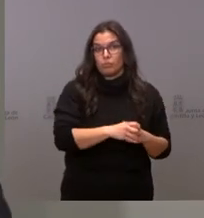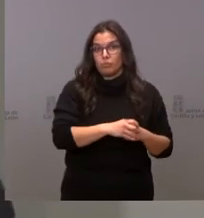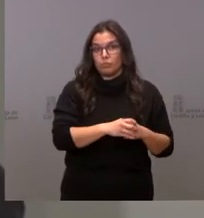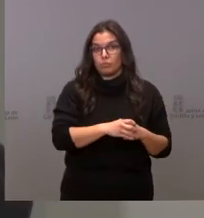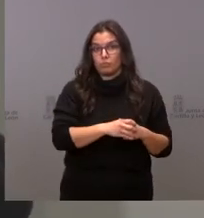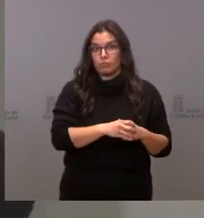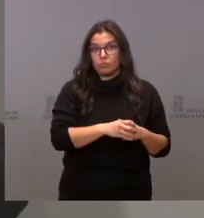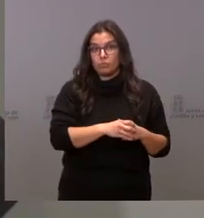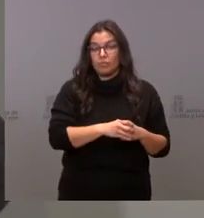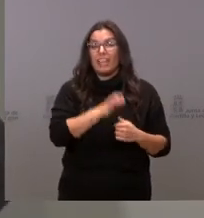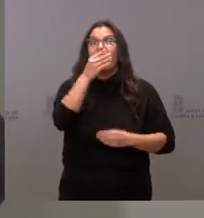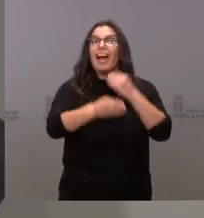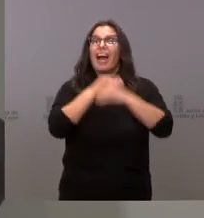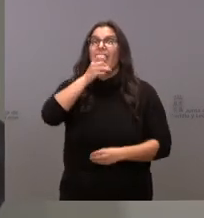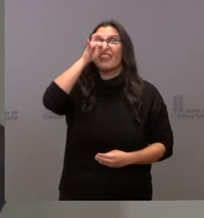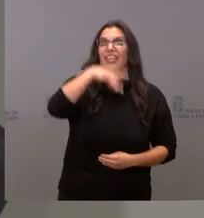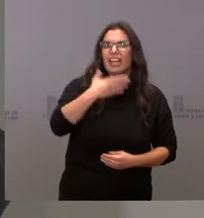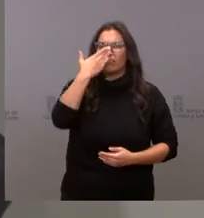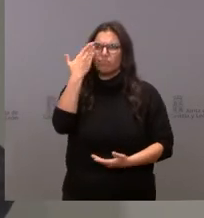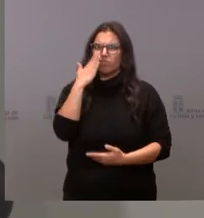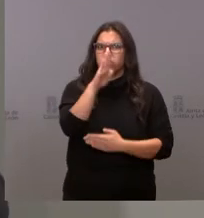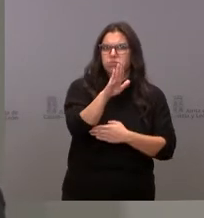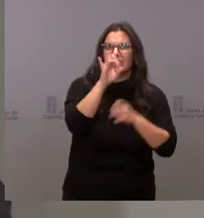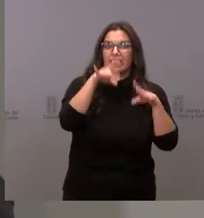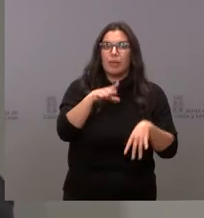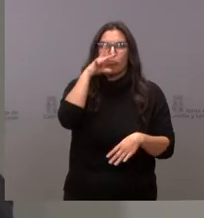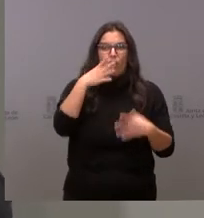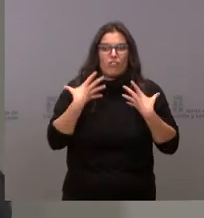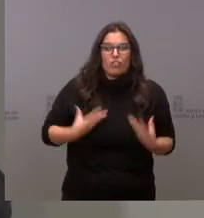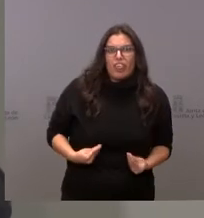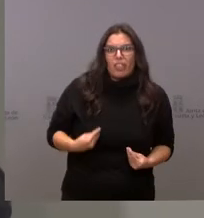es quien no es capaz de gestionar su frustración